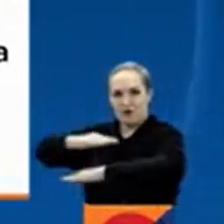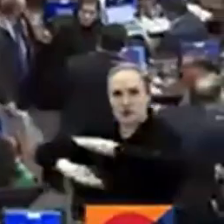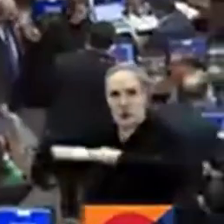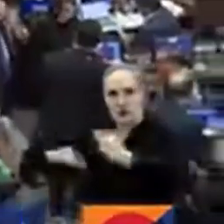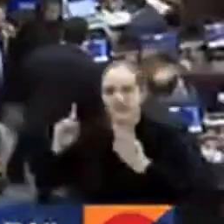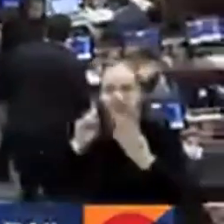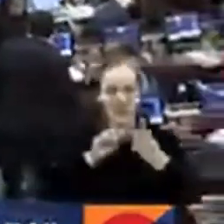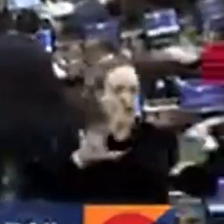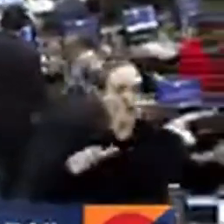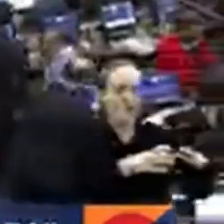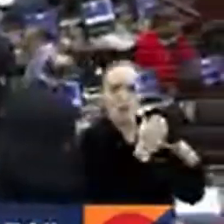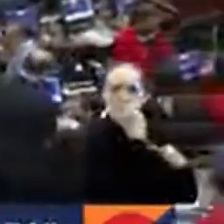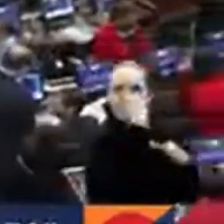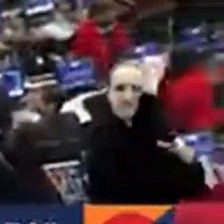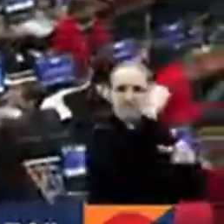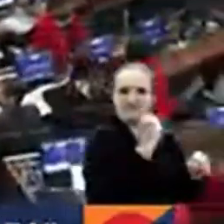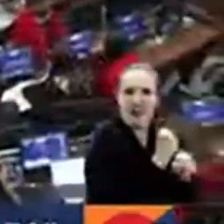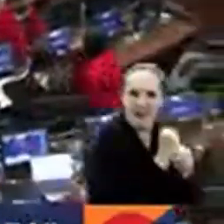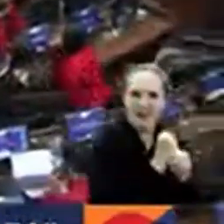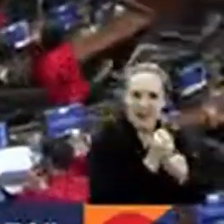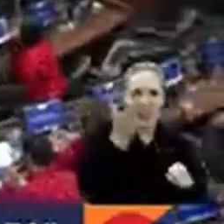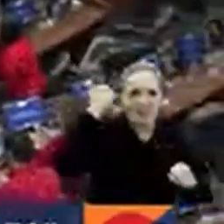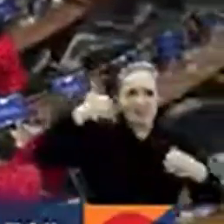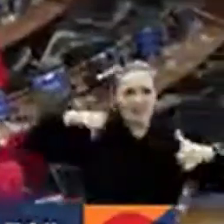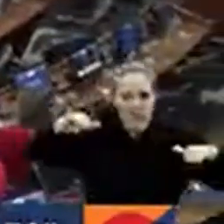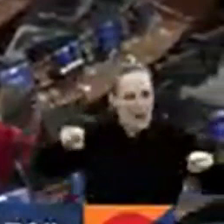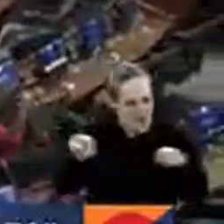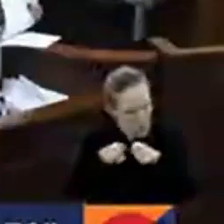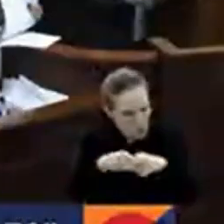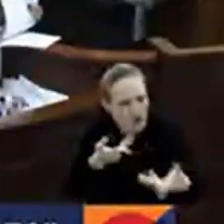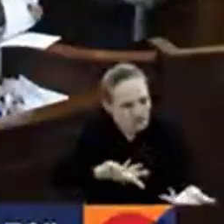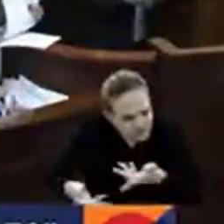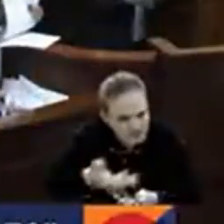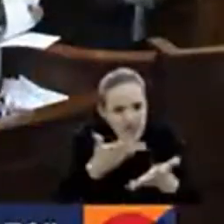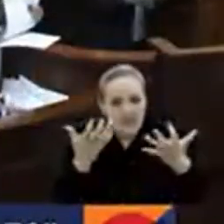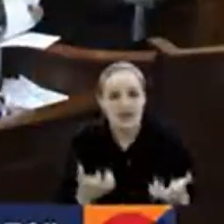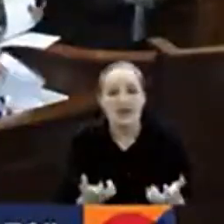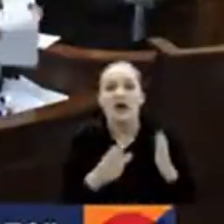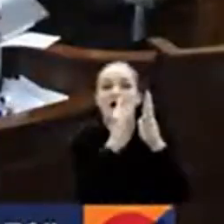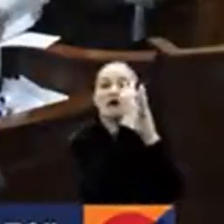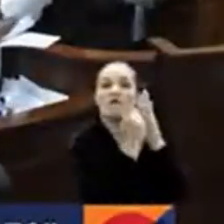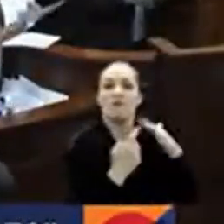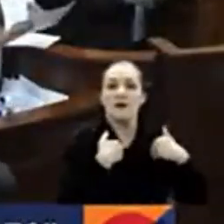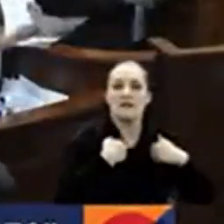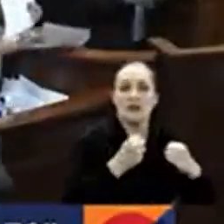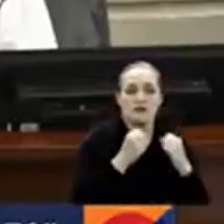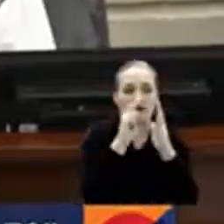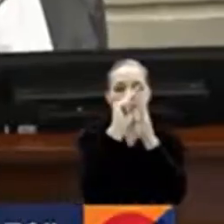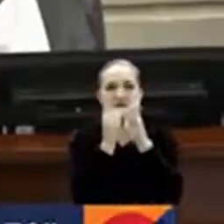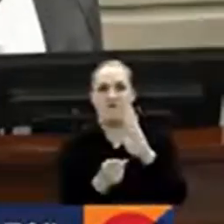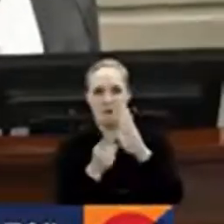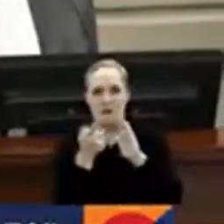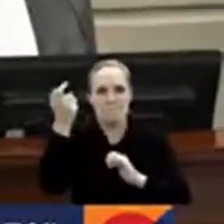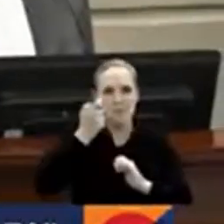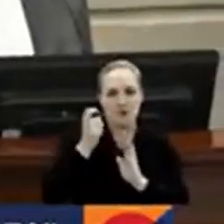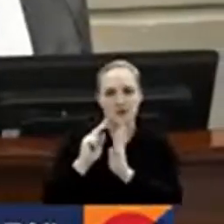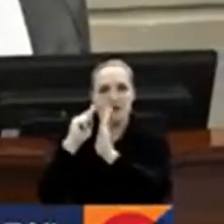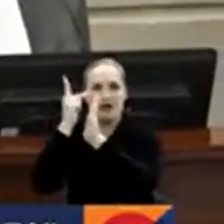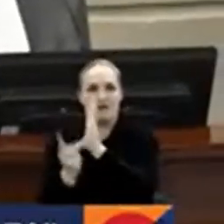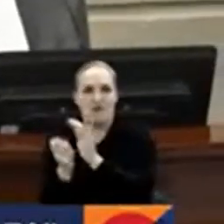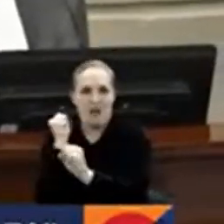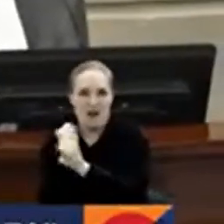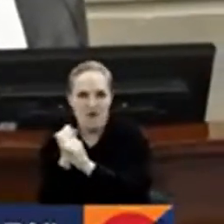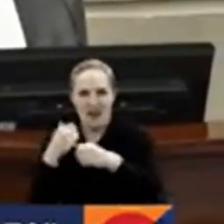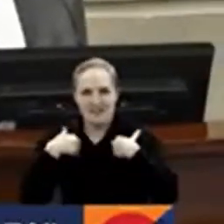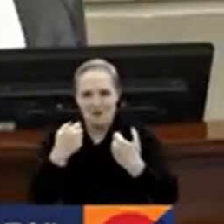pública. Las reformas a la salud, las pensiones y la laboral hacen parte de las propuestas del gobierno nacional para, según lo han